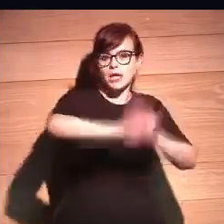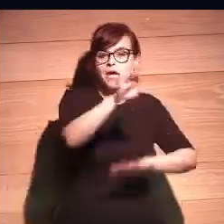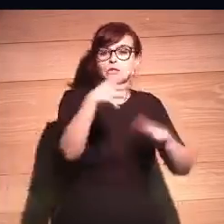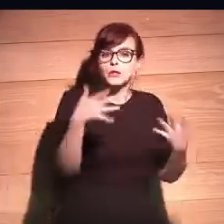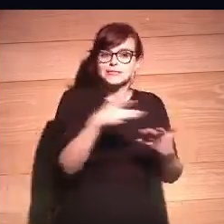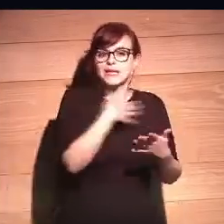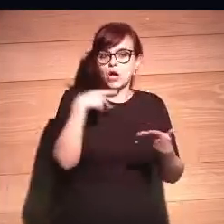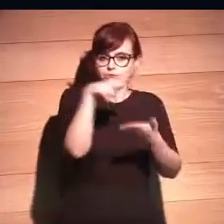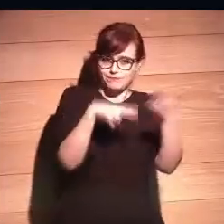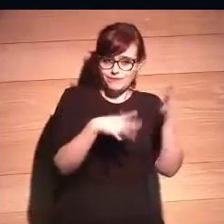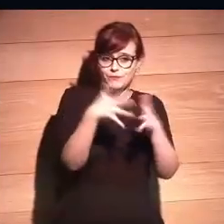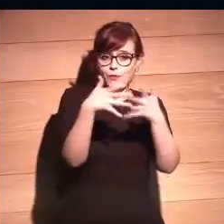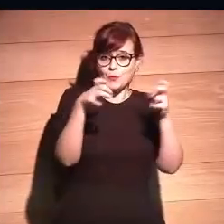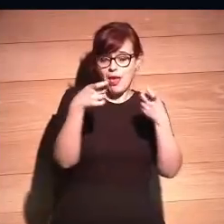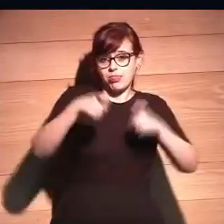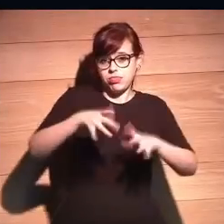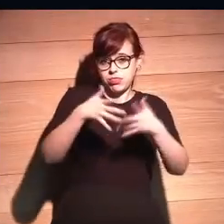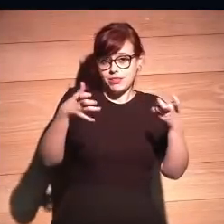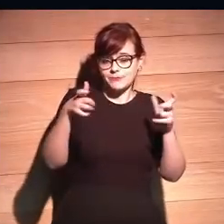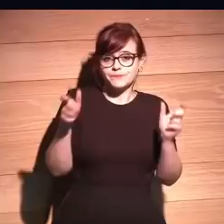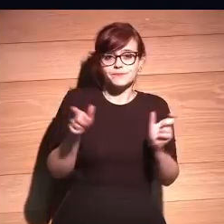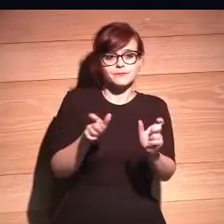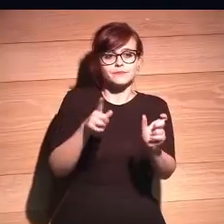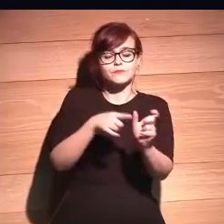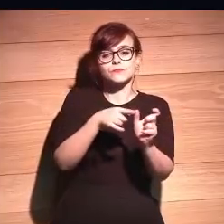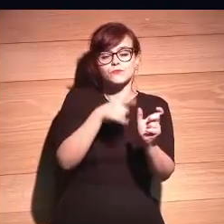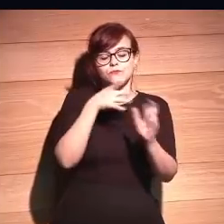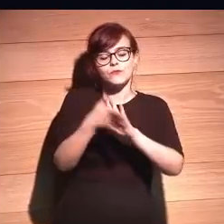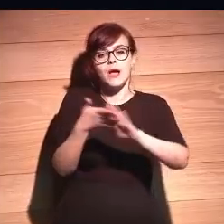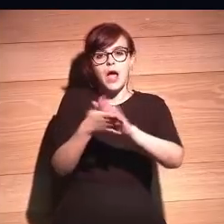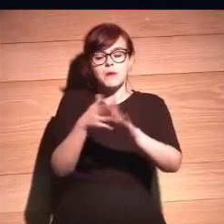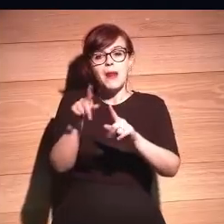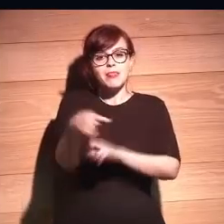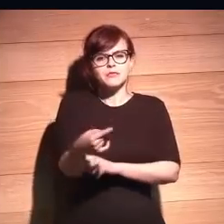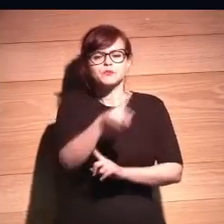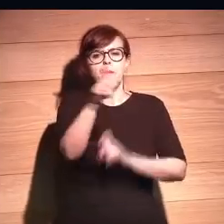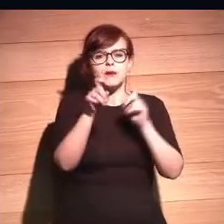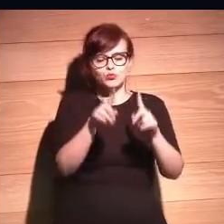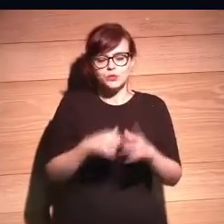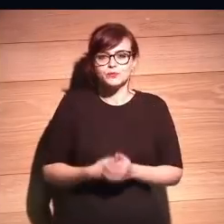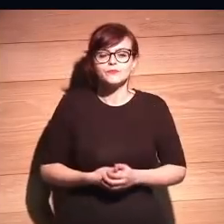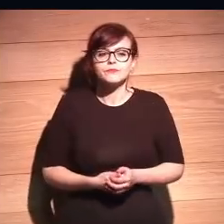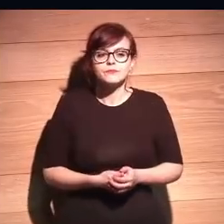Y ahí sí que quiero leer una cita, que no es tuya, pero que tú recurres a ella para luego hacerte una pregunta.